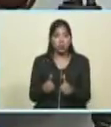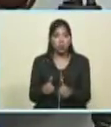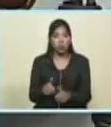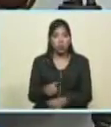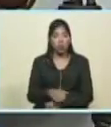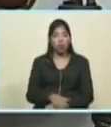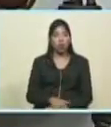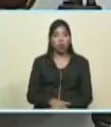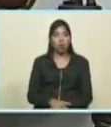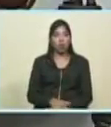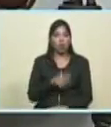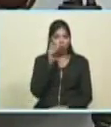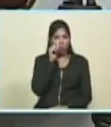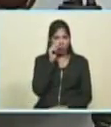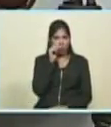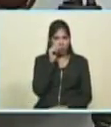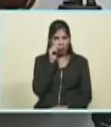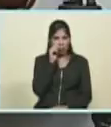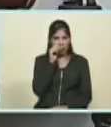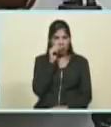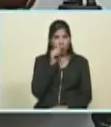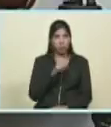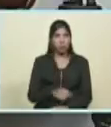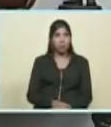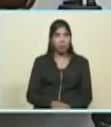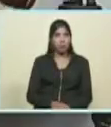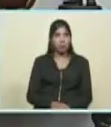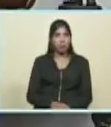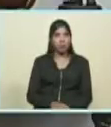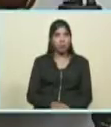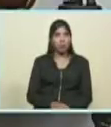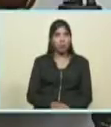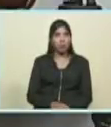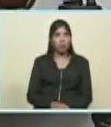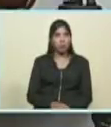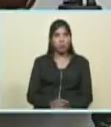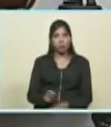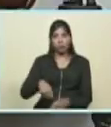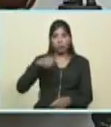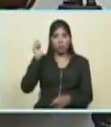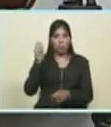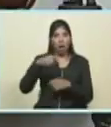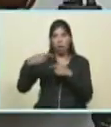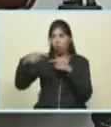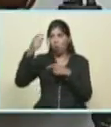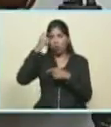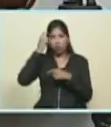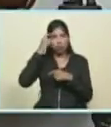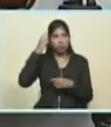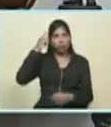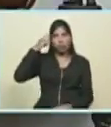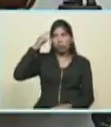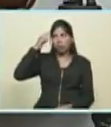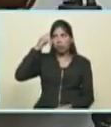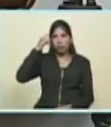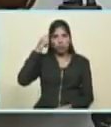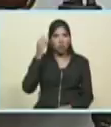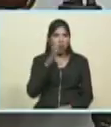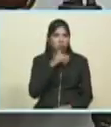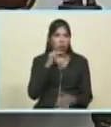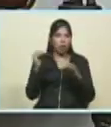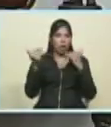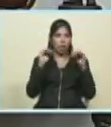Padre. Debe caer el látigo todos los días en la conciencia. Por inmorales que son.